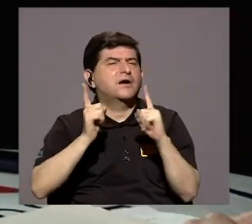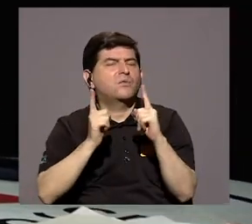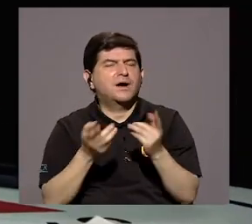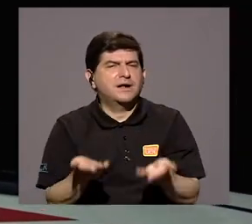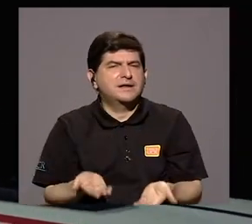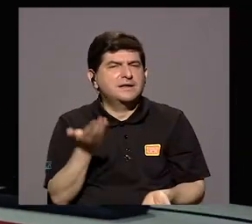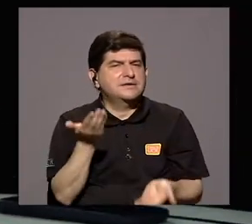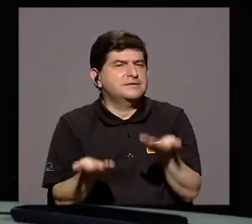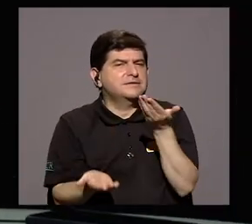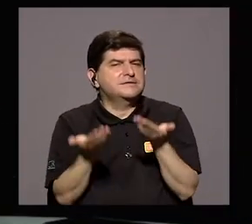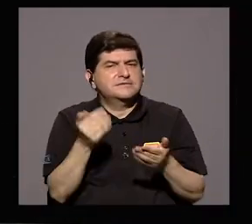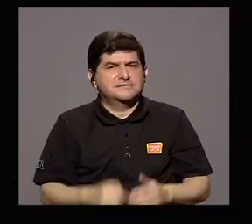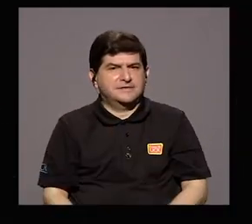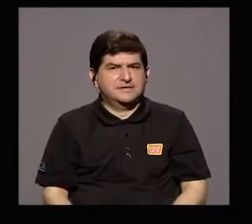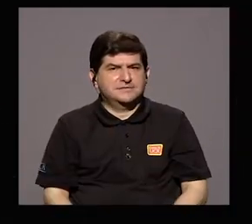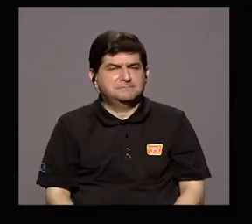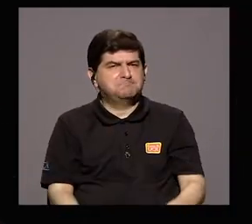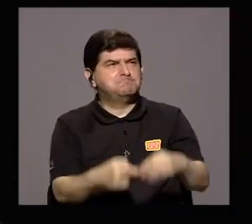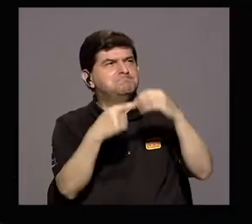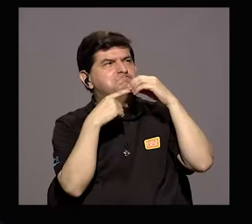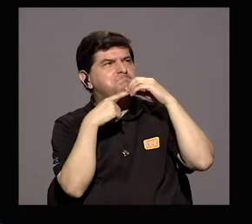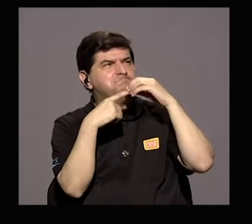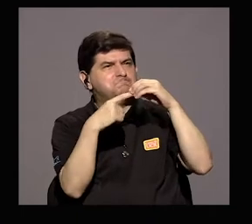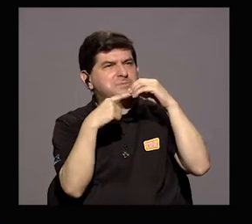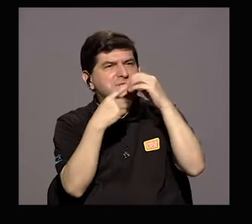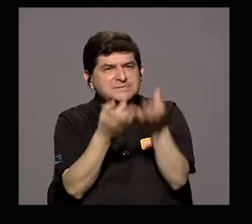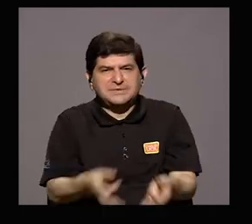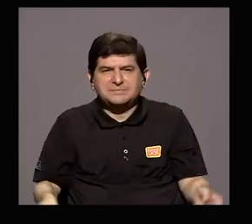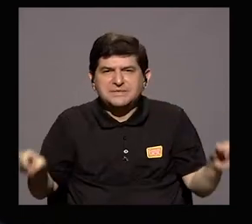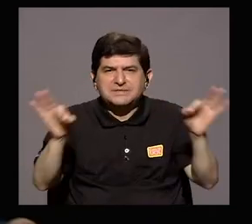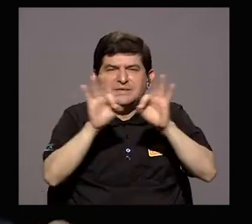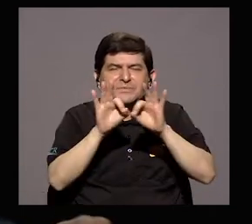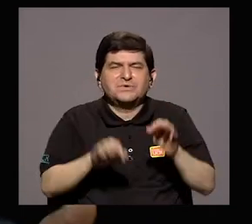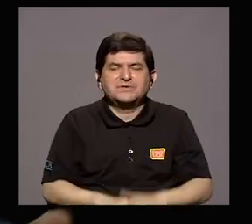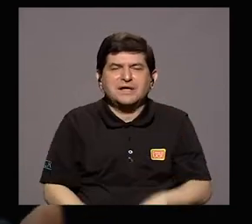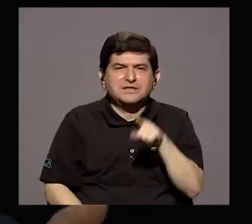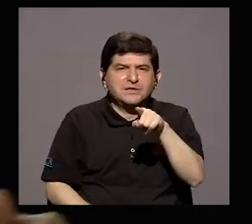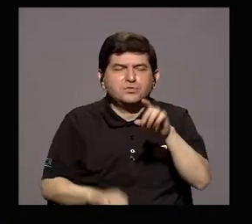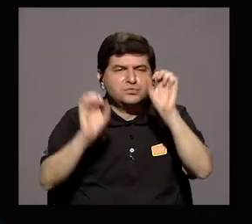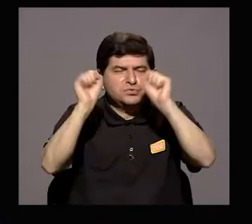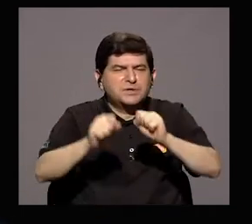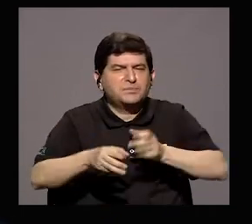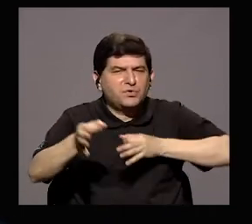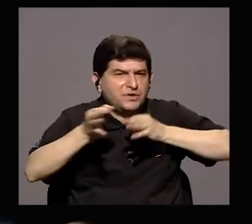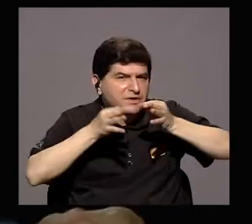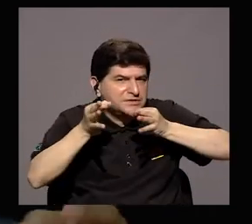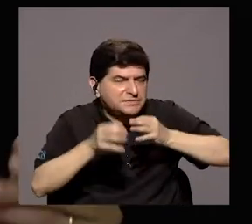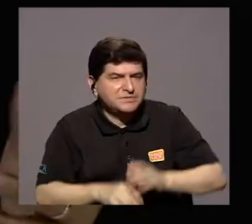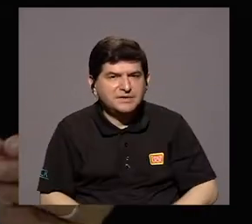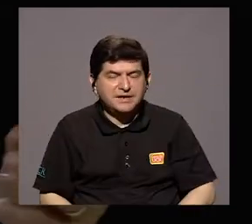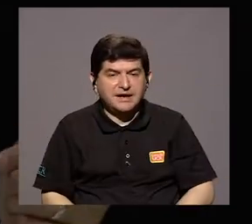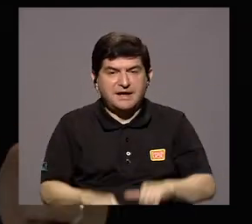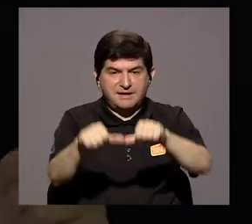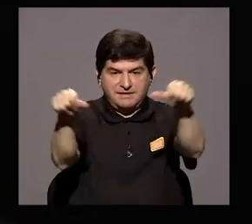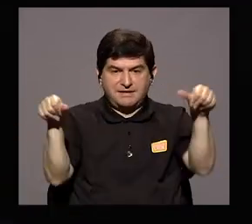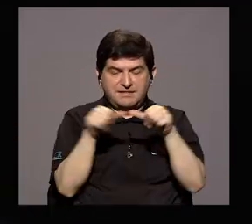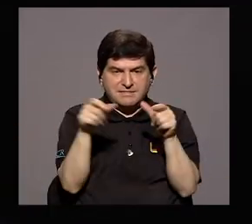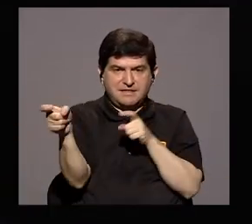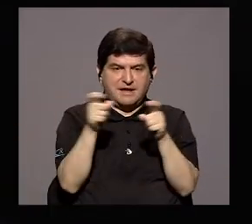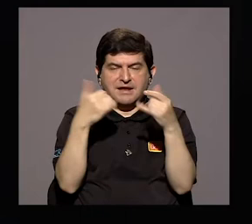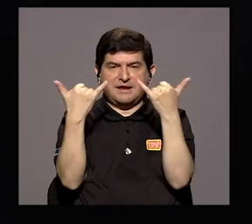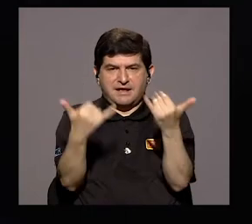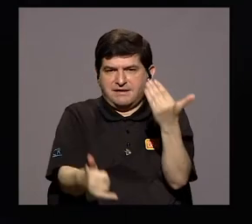importantes que usted pueda pormenorizar y que usted en lo administrativo lo maneja así